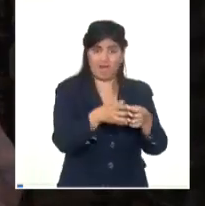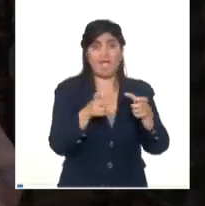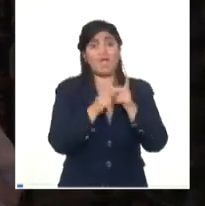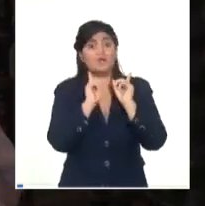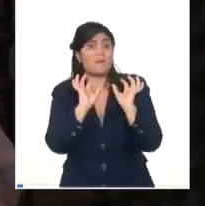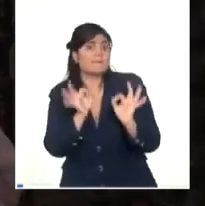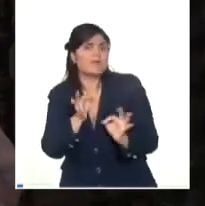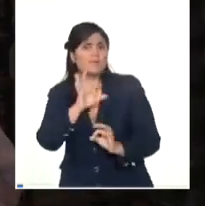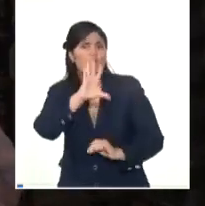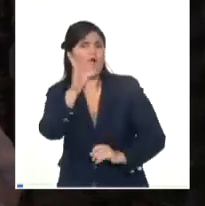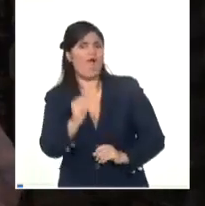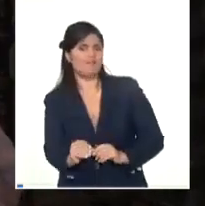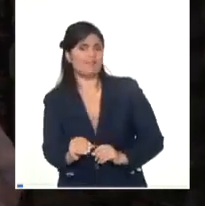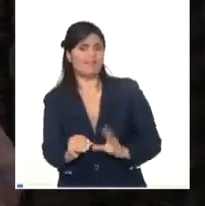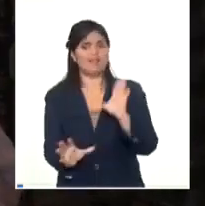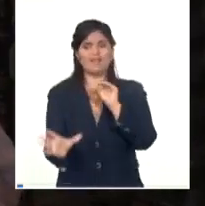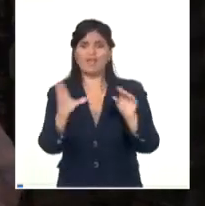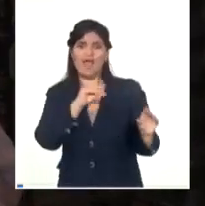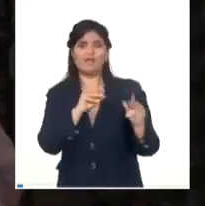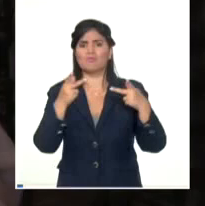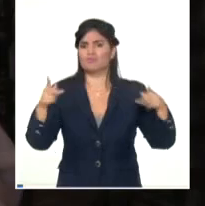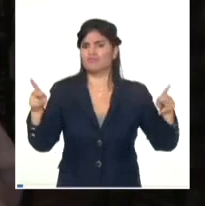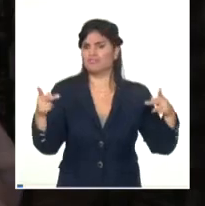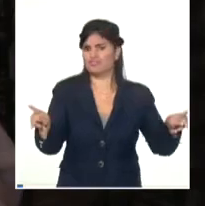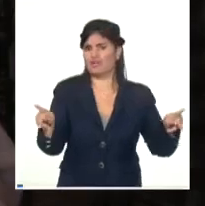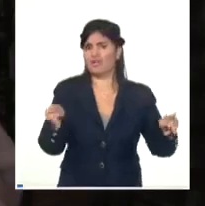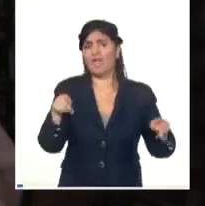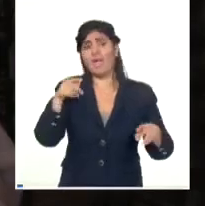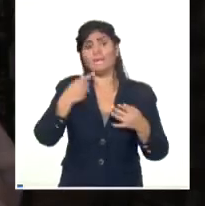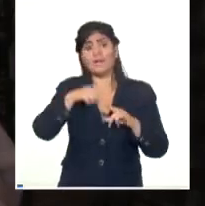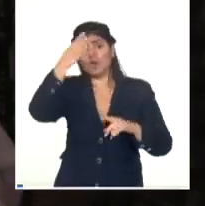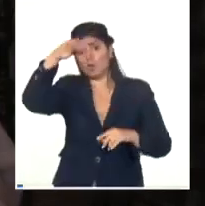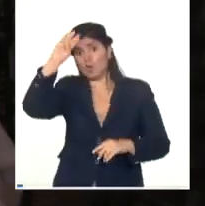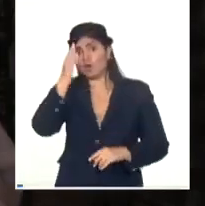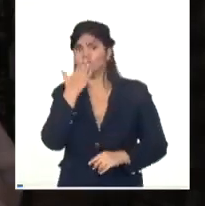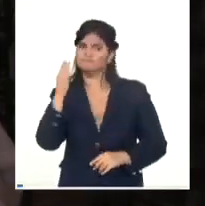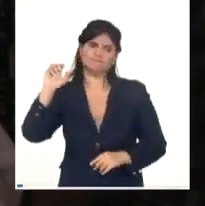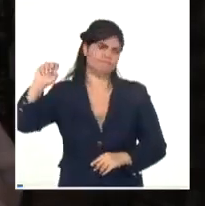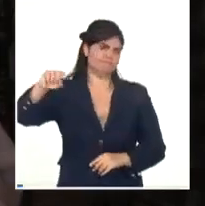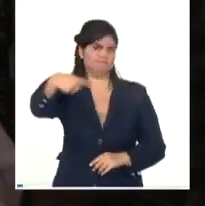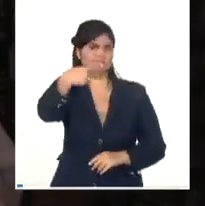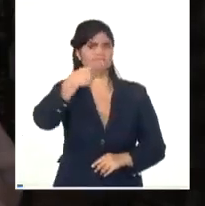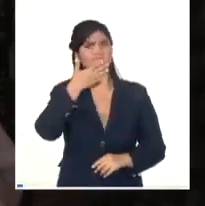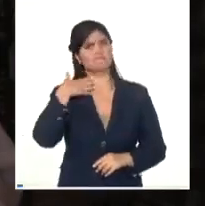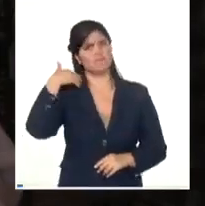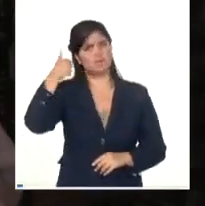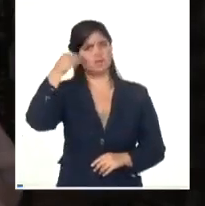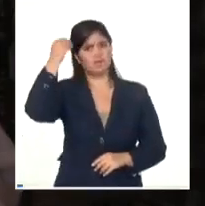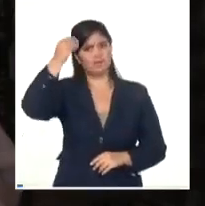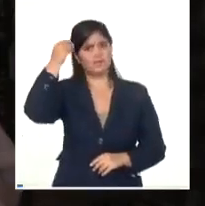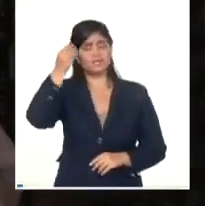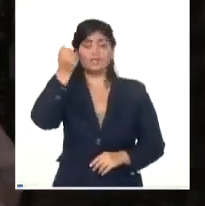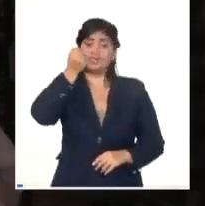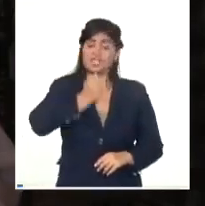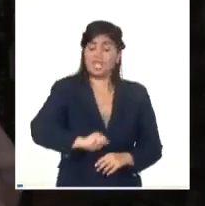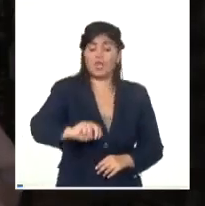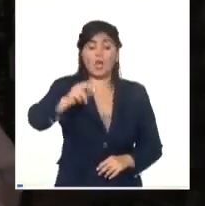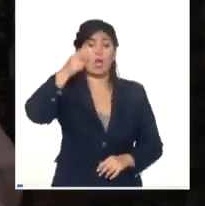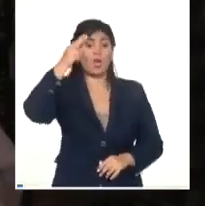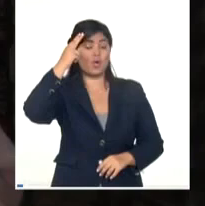que mis hijos y mis nietos querrán